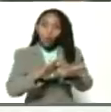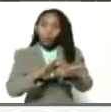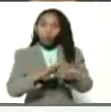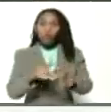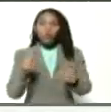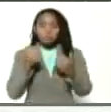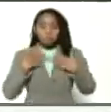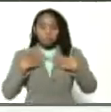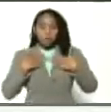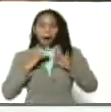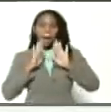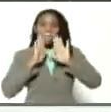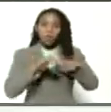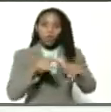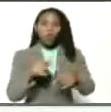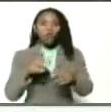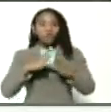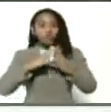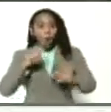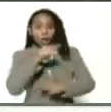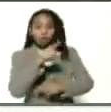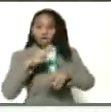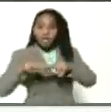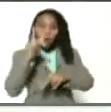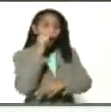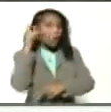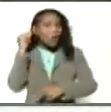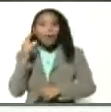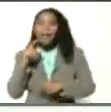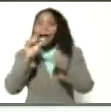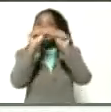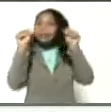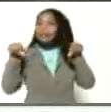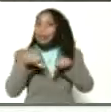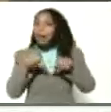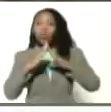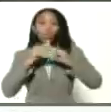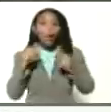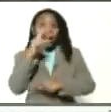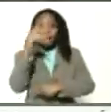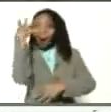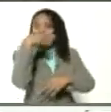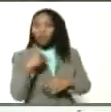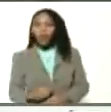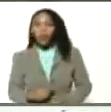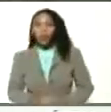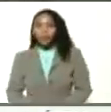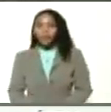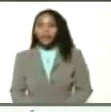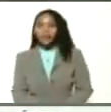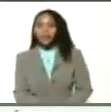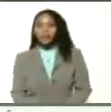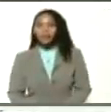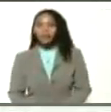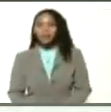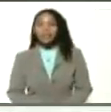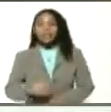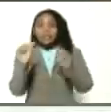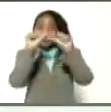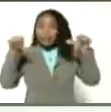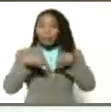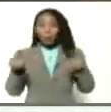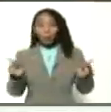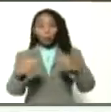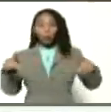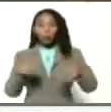con mi apoyo. Todos esos niños y niñas del sistema, toda esa juventud hermosa, para que el sistema de orquesta